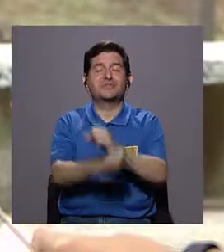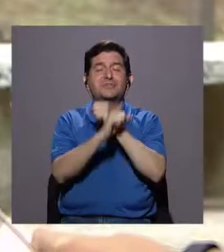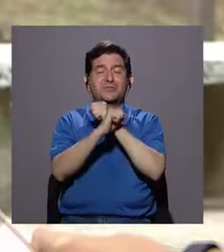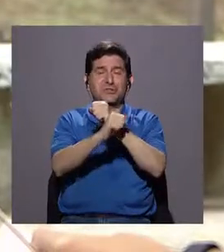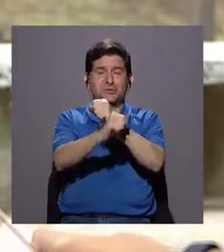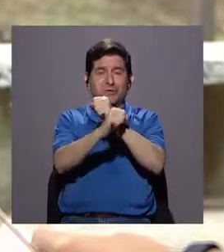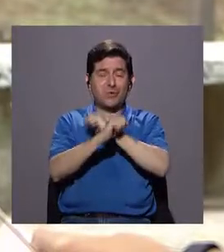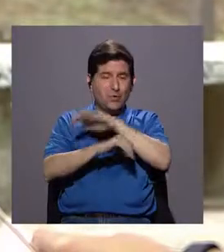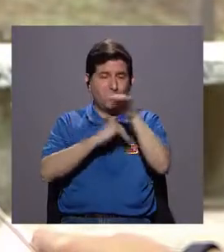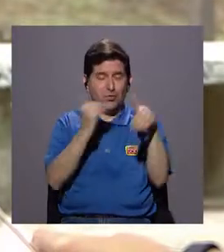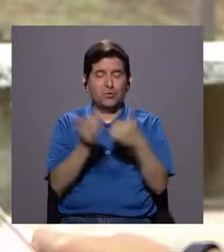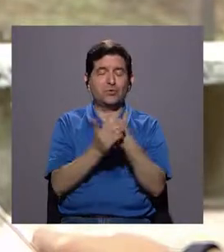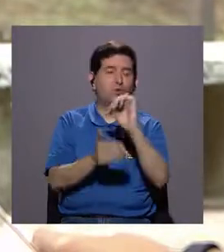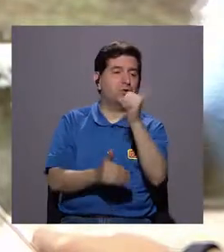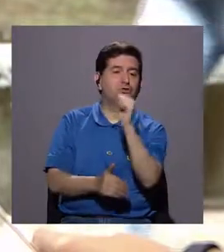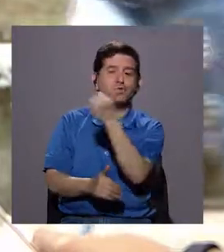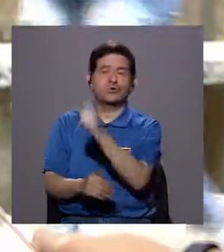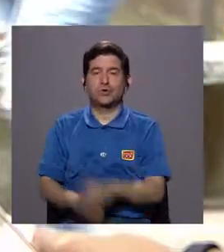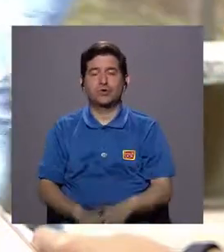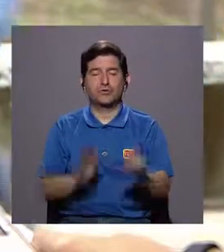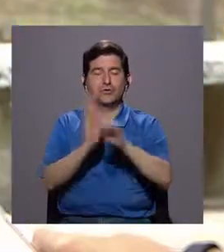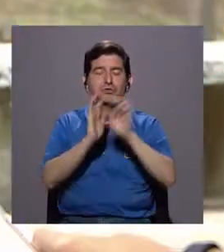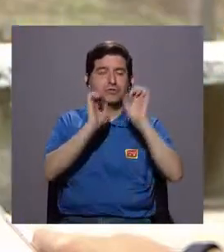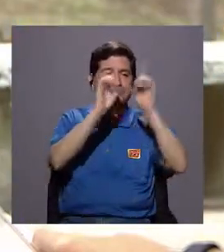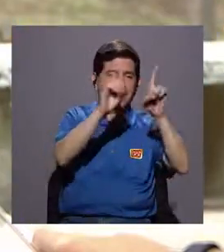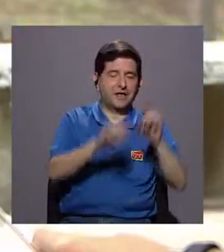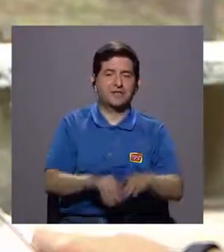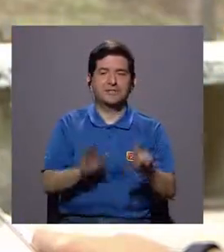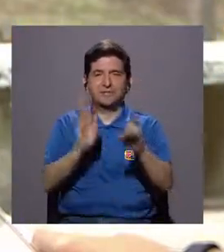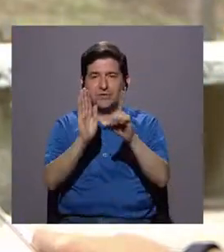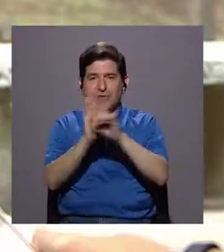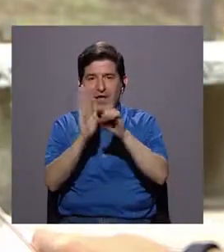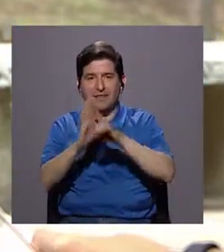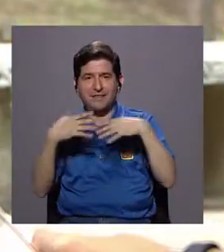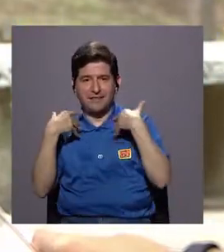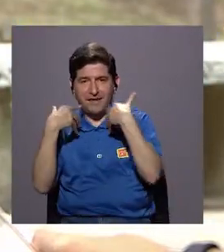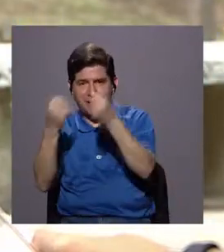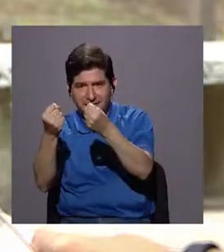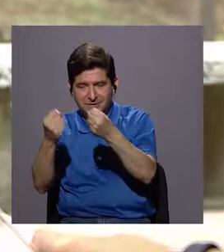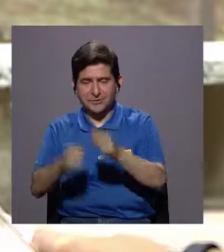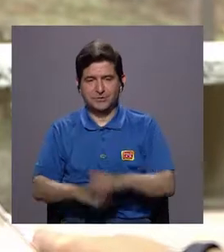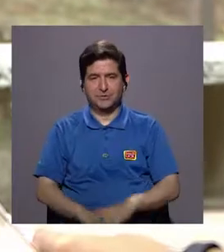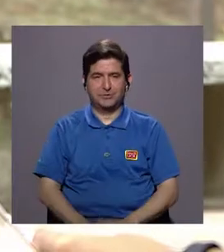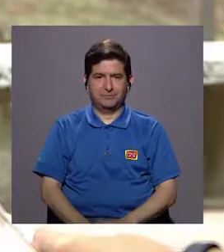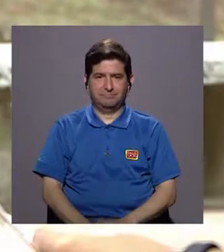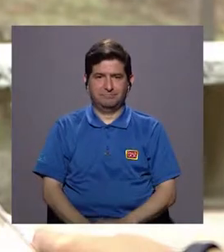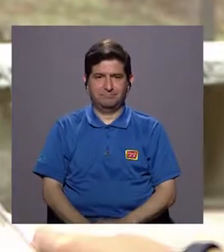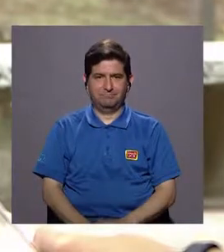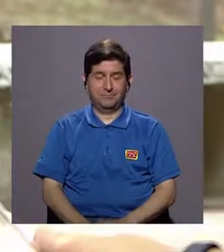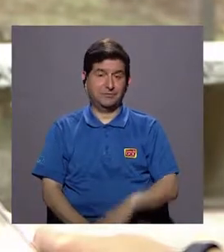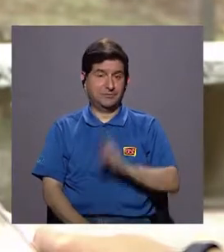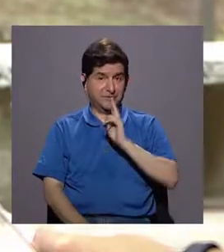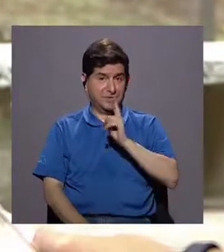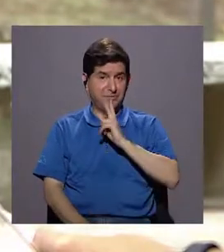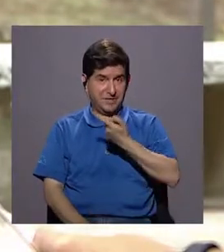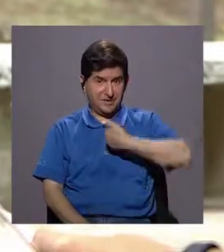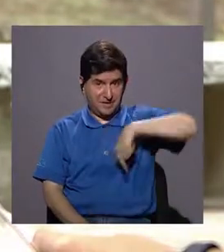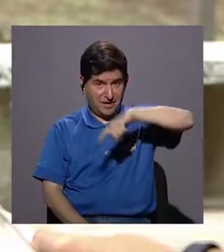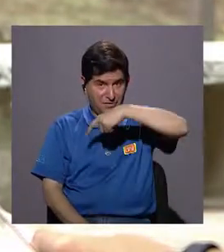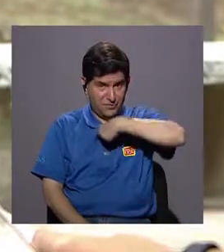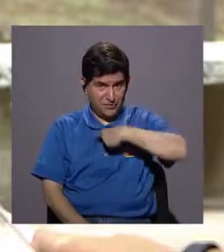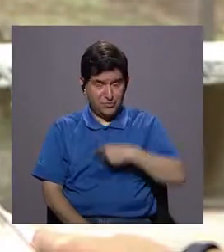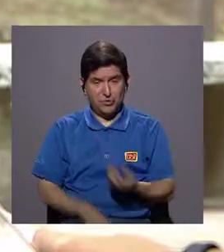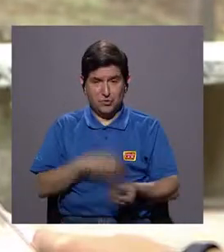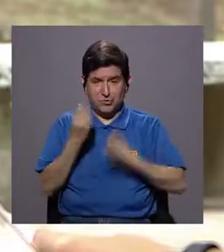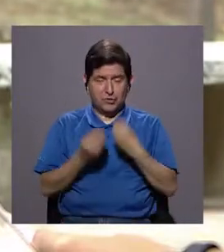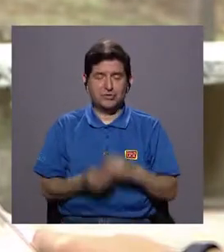garantiza todos los demás derechos, el derecho a la educación, el derecho a la salud. Entonces, realmente nosotros